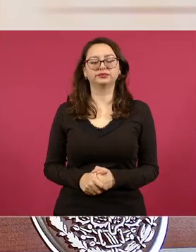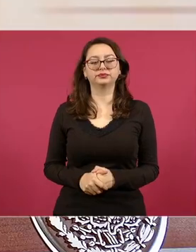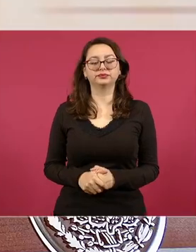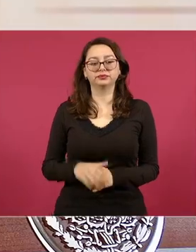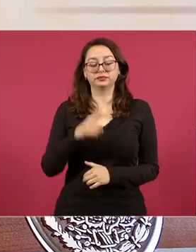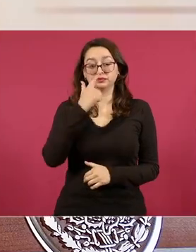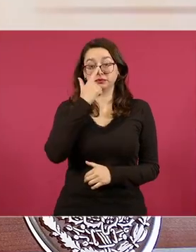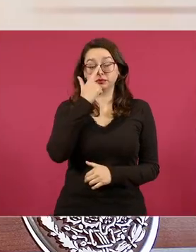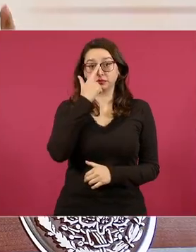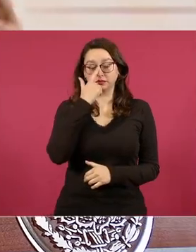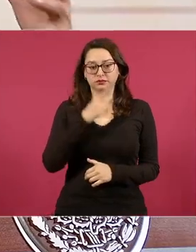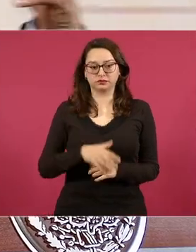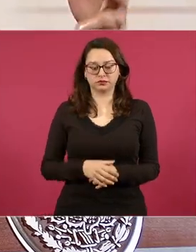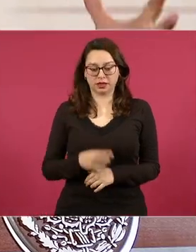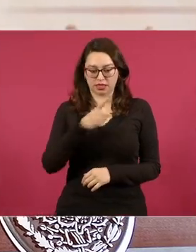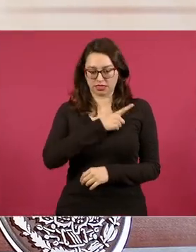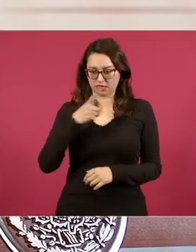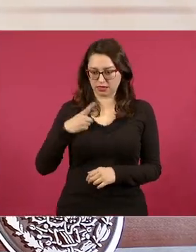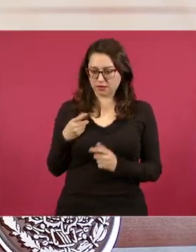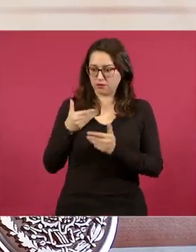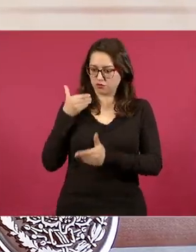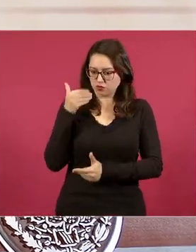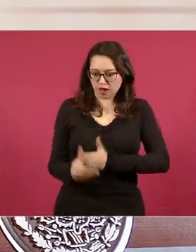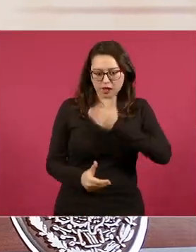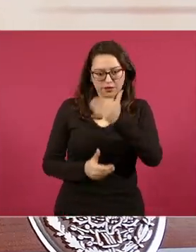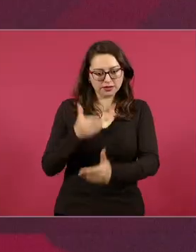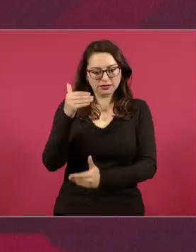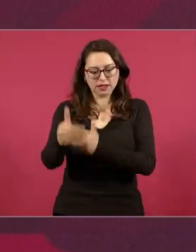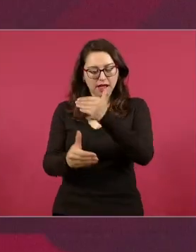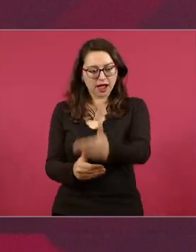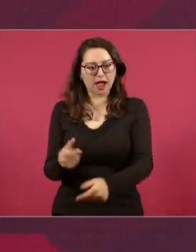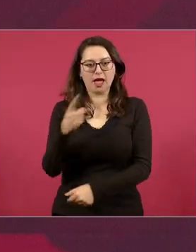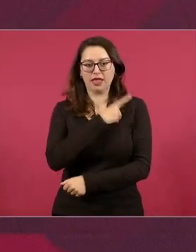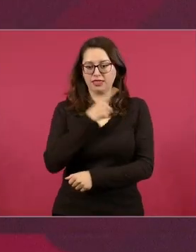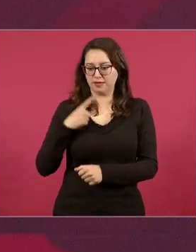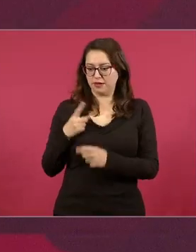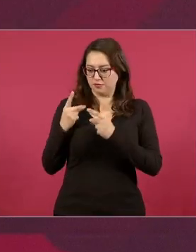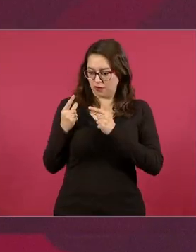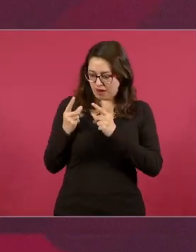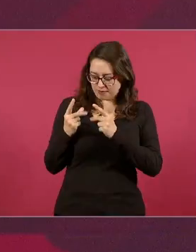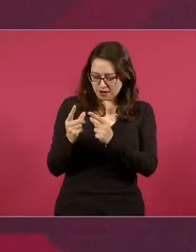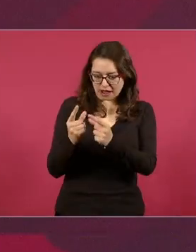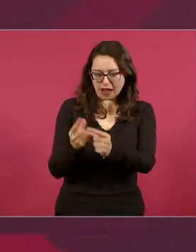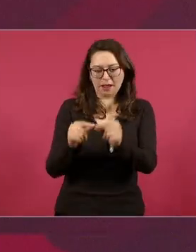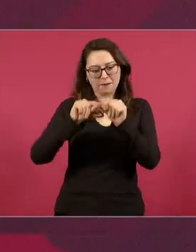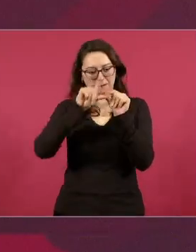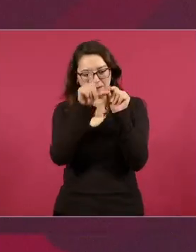vamos a apurarnos en la transformación